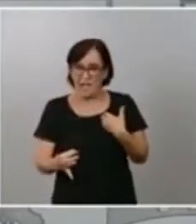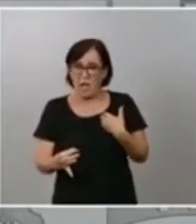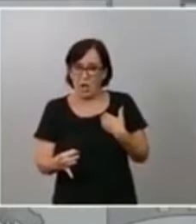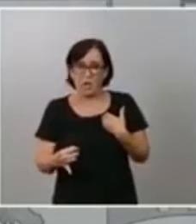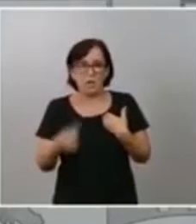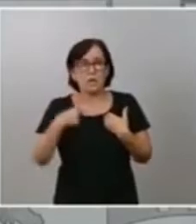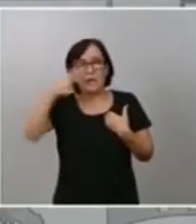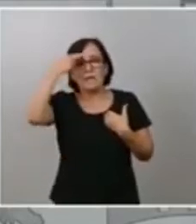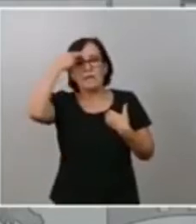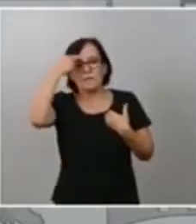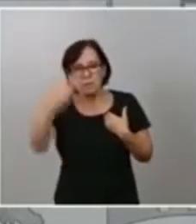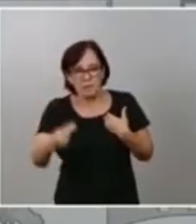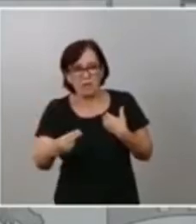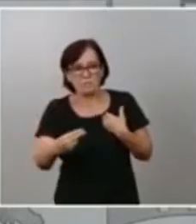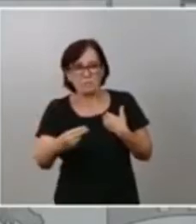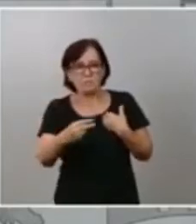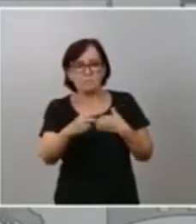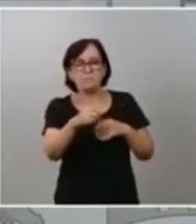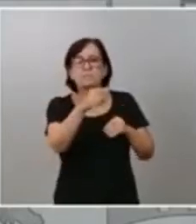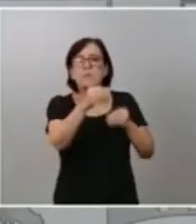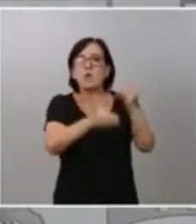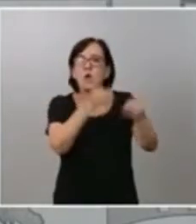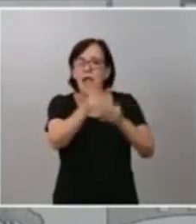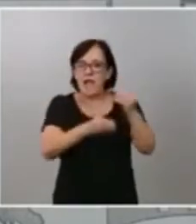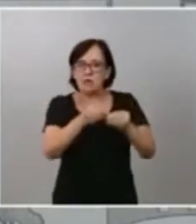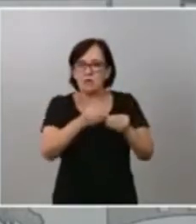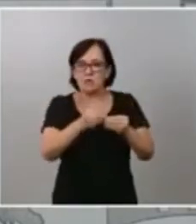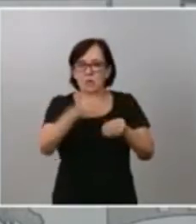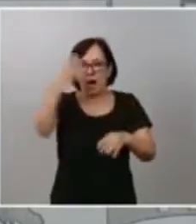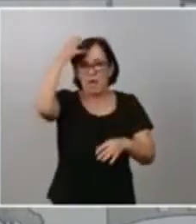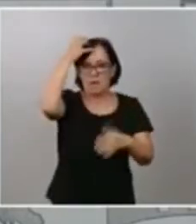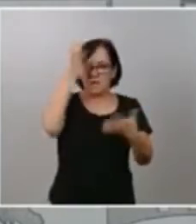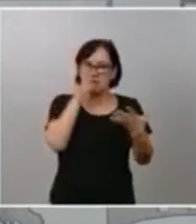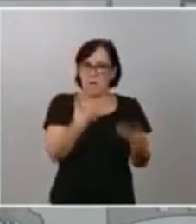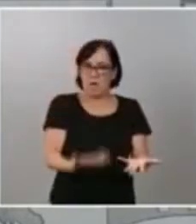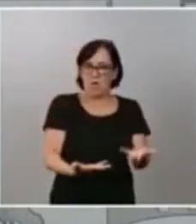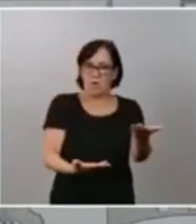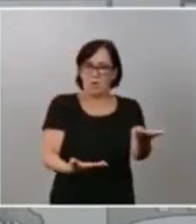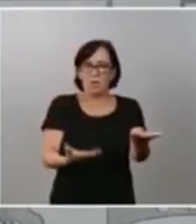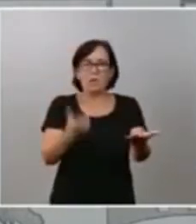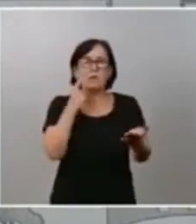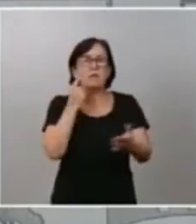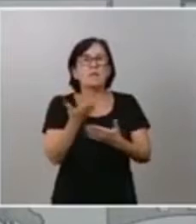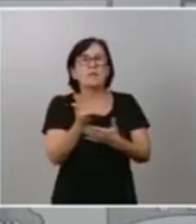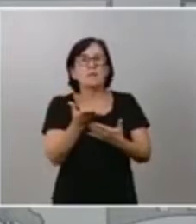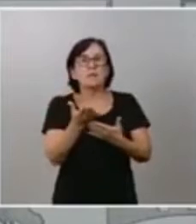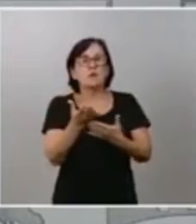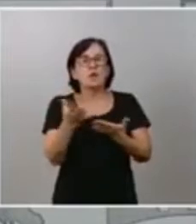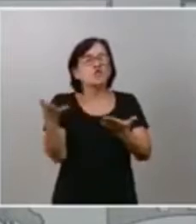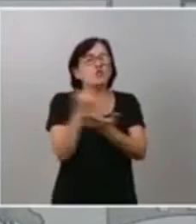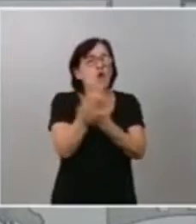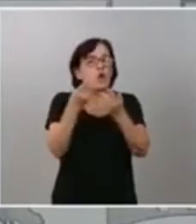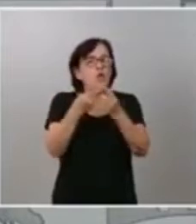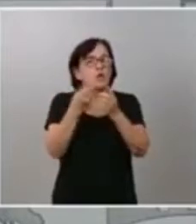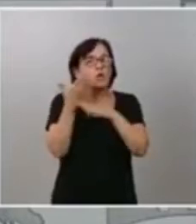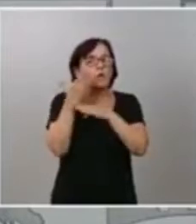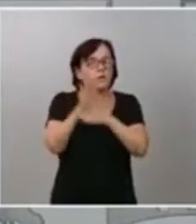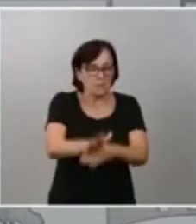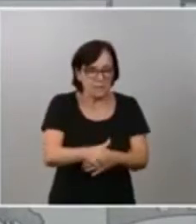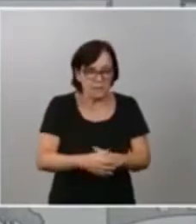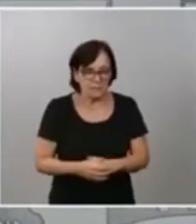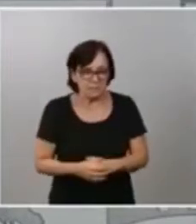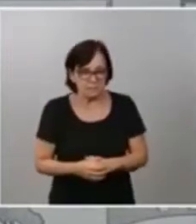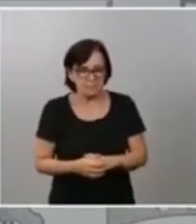la decisión que ha tomado la Casa Real. Por todo el mensaje que representa de marcar